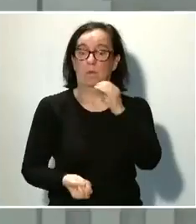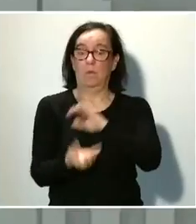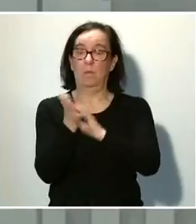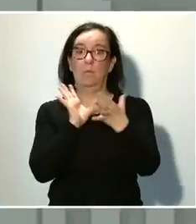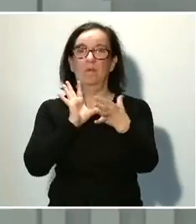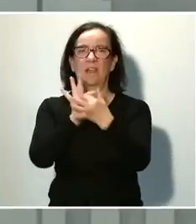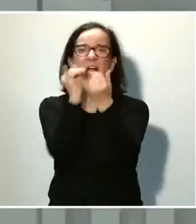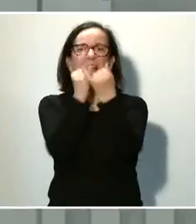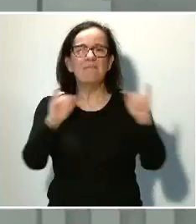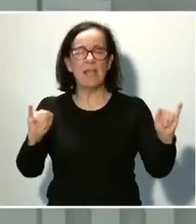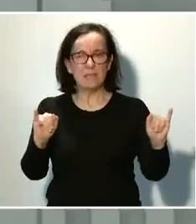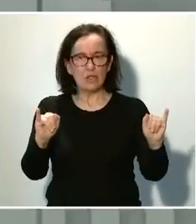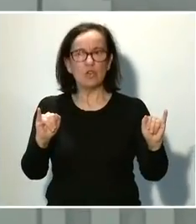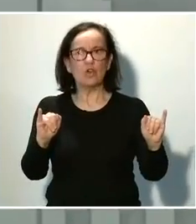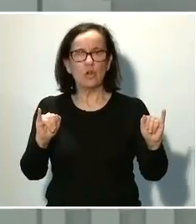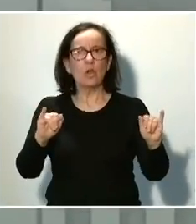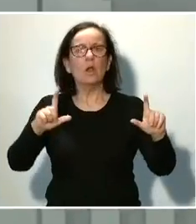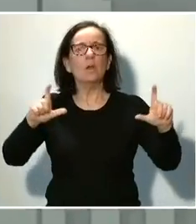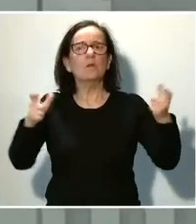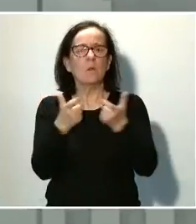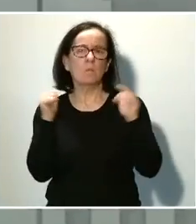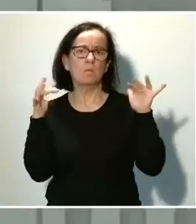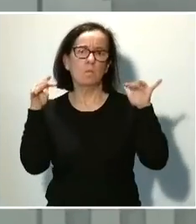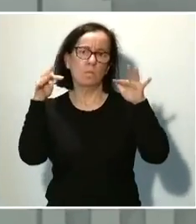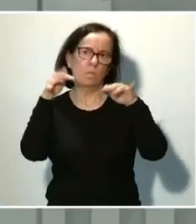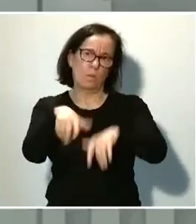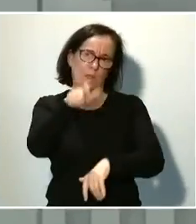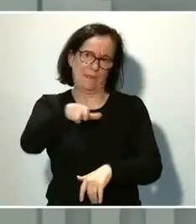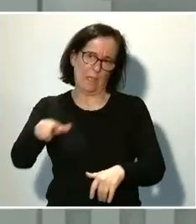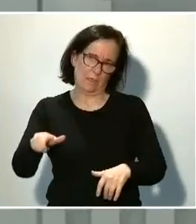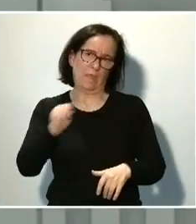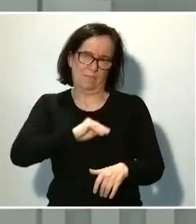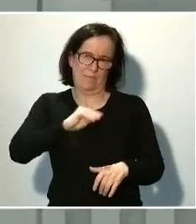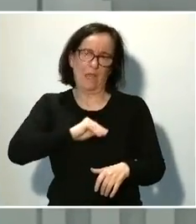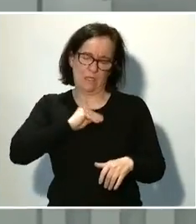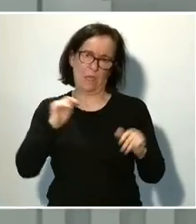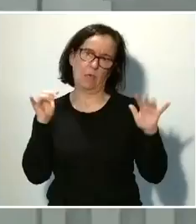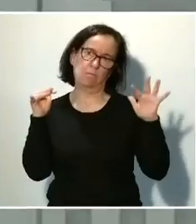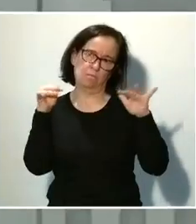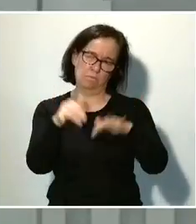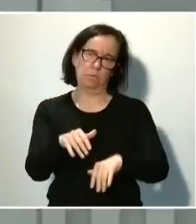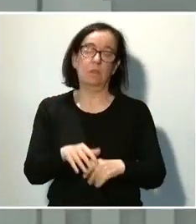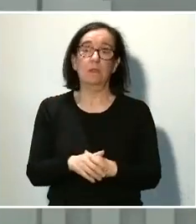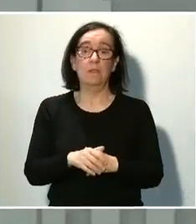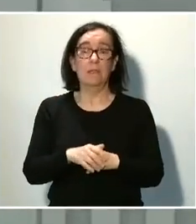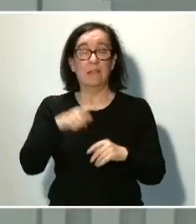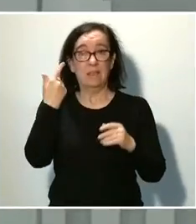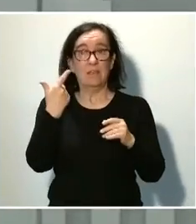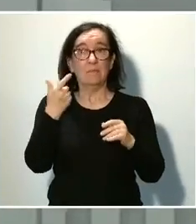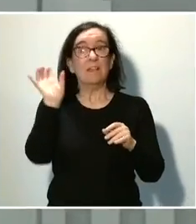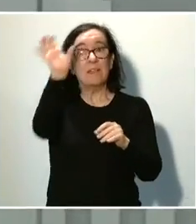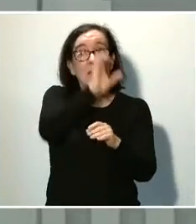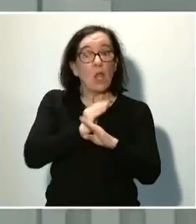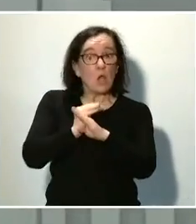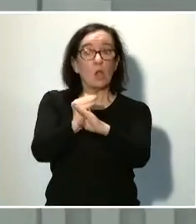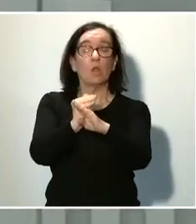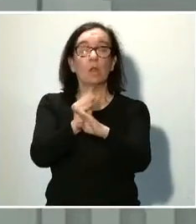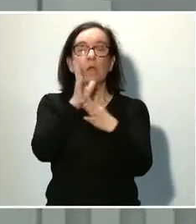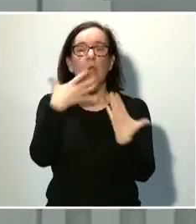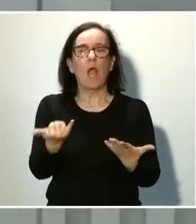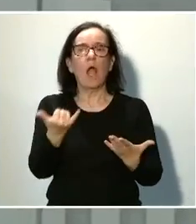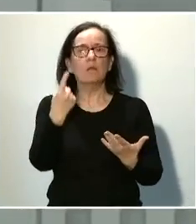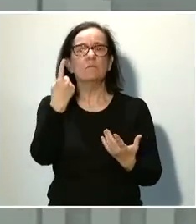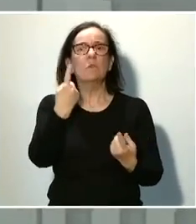de reunión de mucha gente, masivo, un evento de masas. Y luego tenemos el resto de las comunidades autónomas, que si bien habían tenido casos,